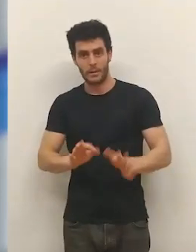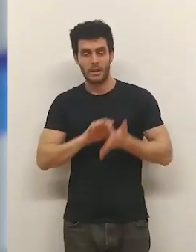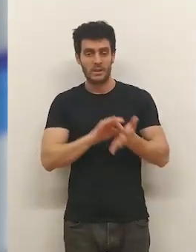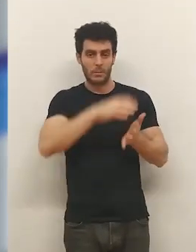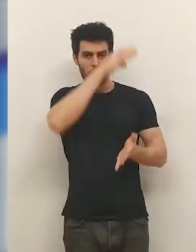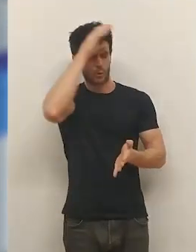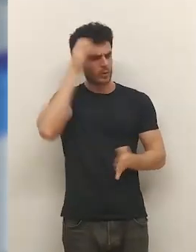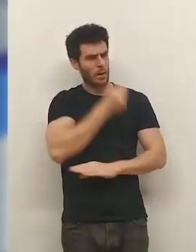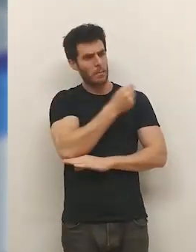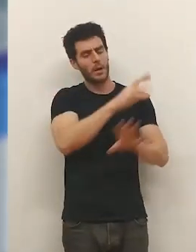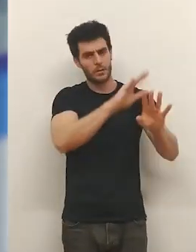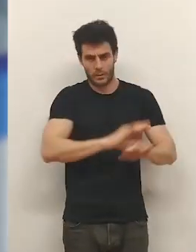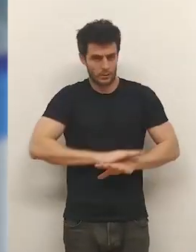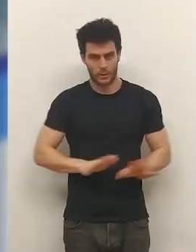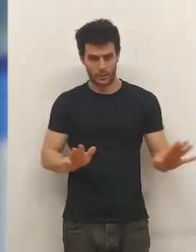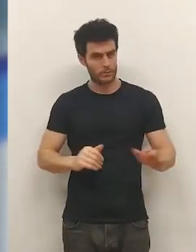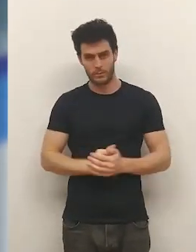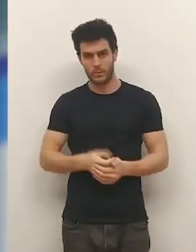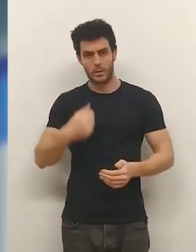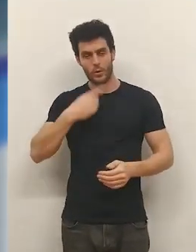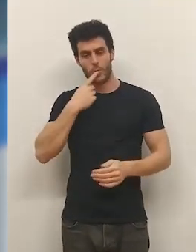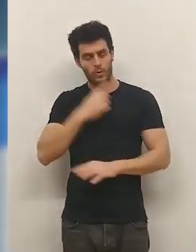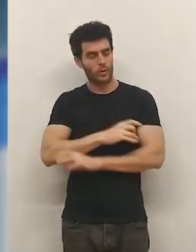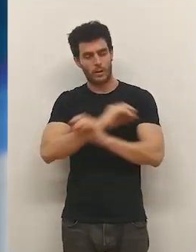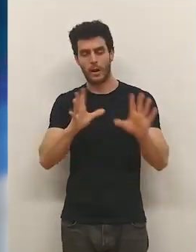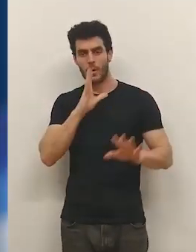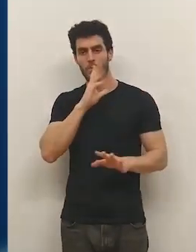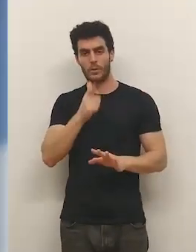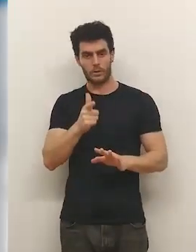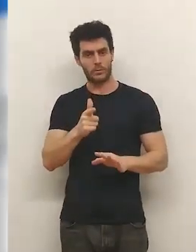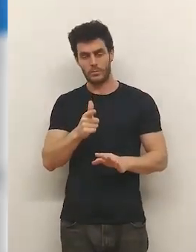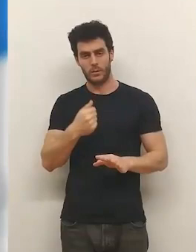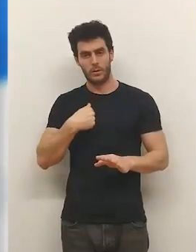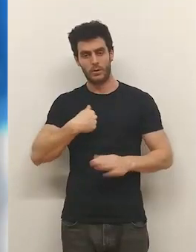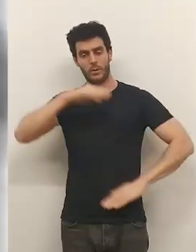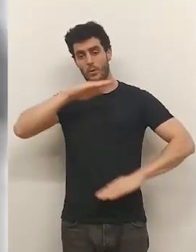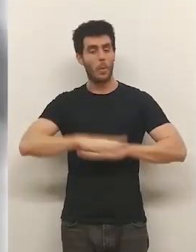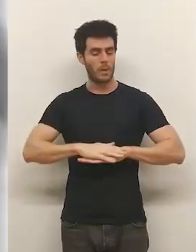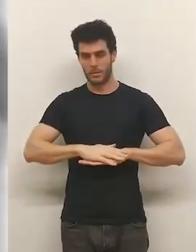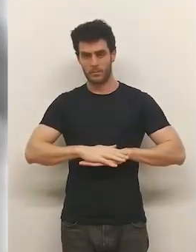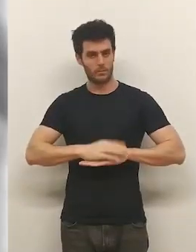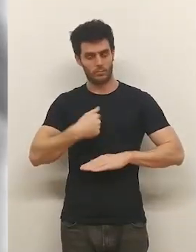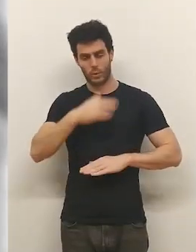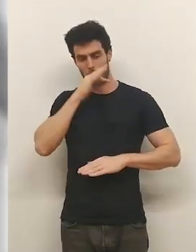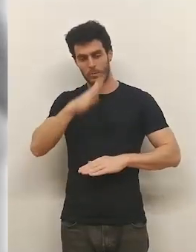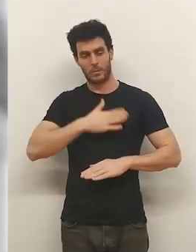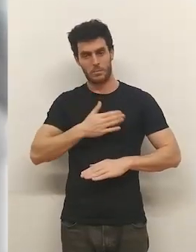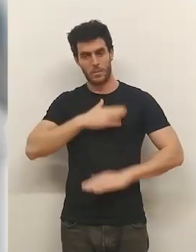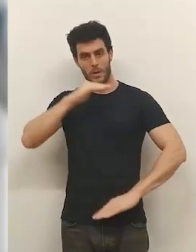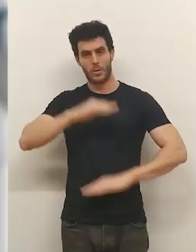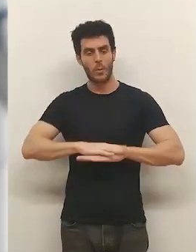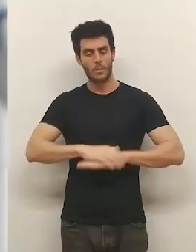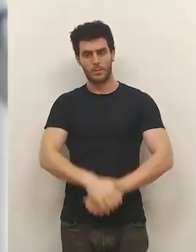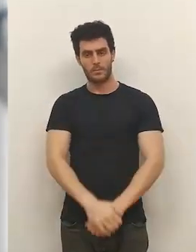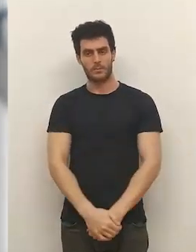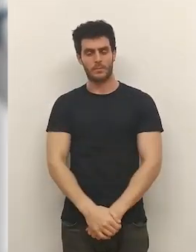que el Concha Andrés... ...hace mantido el poder este tiempo. He sido claro desde el minuto... ...y por lo tanto nadie se va a sorprender... ...porque voy a cumplir aquello con lo que me comprometí... ...con los rejanos y